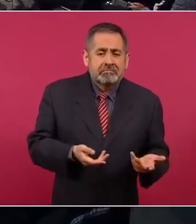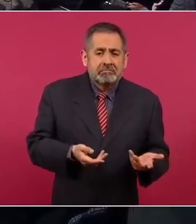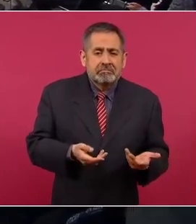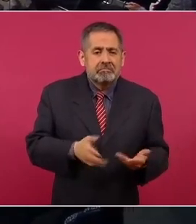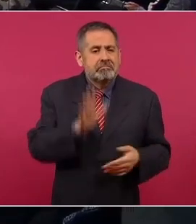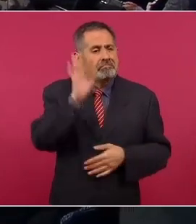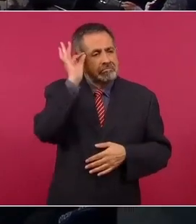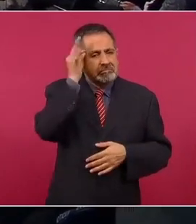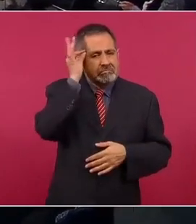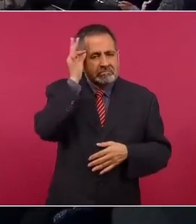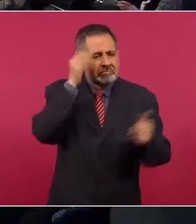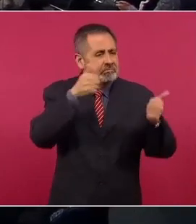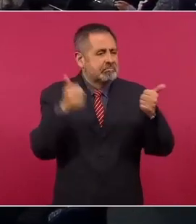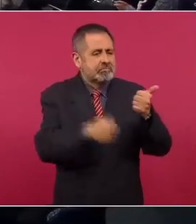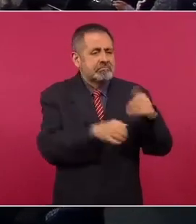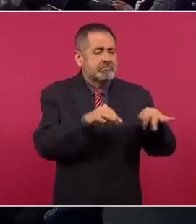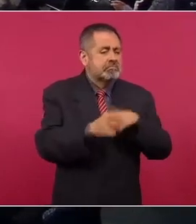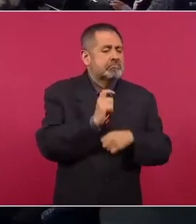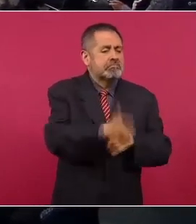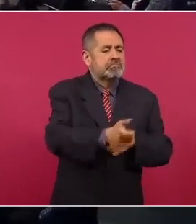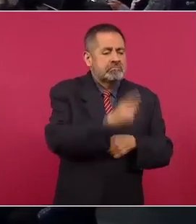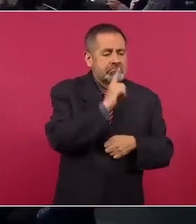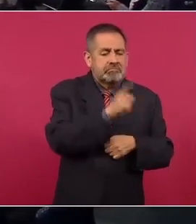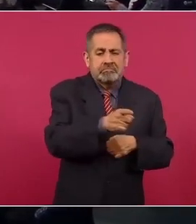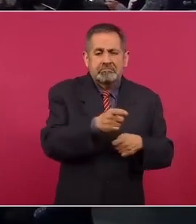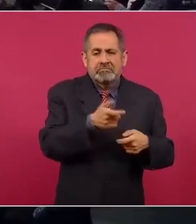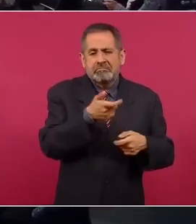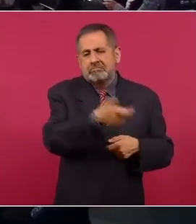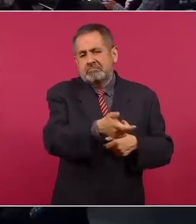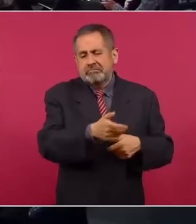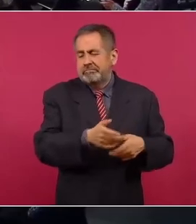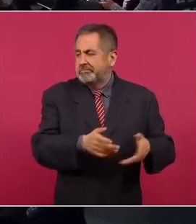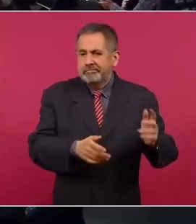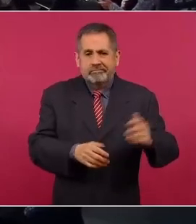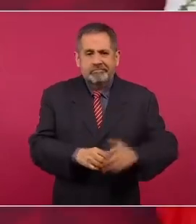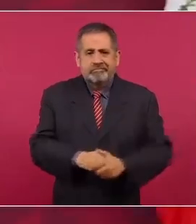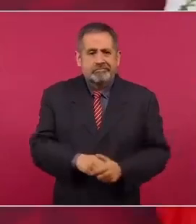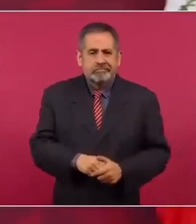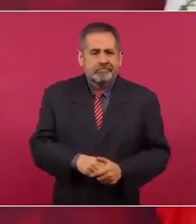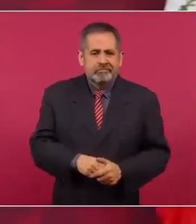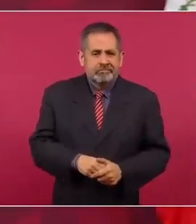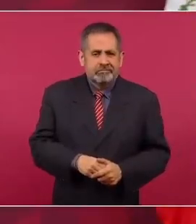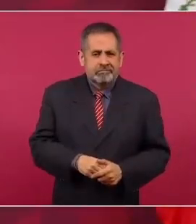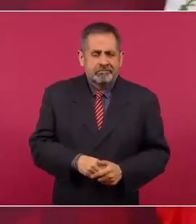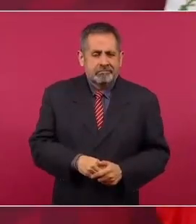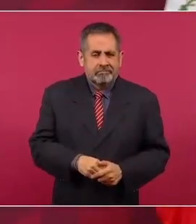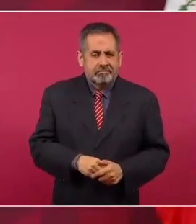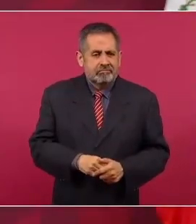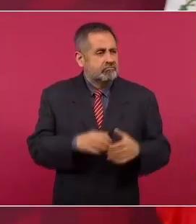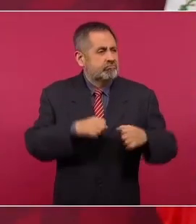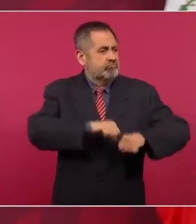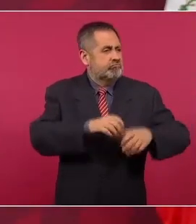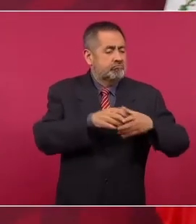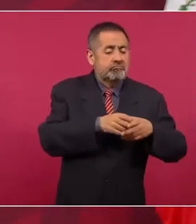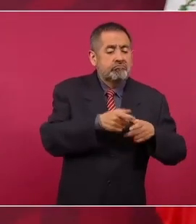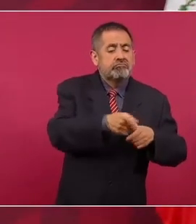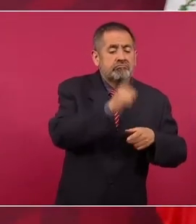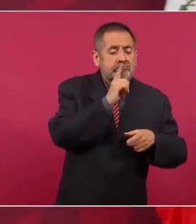empleados de los machuchones,